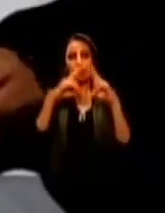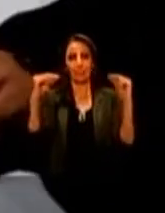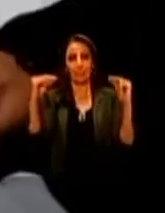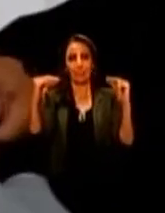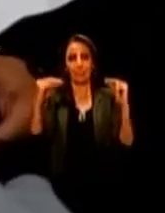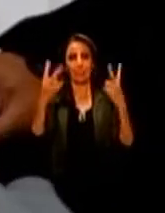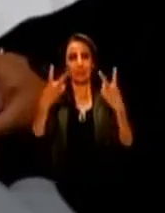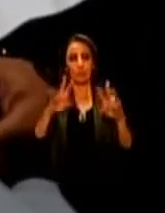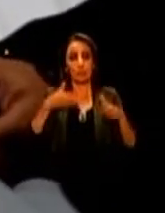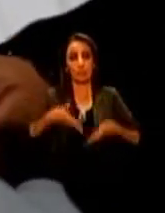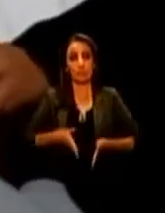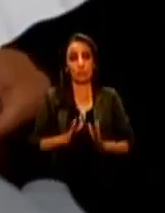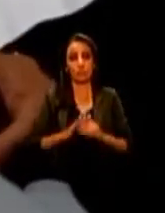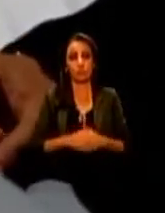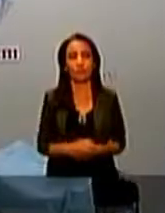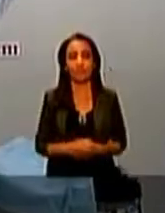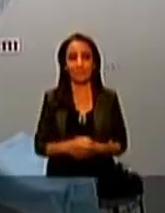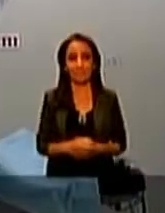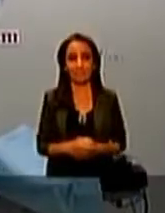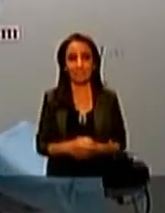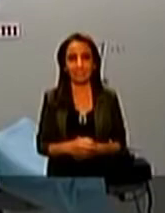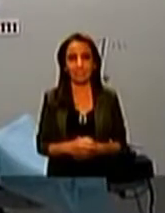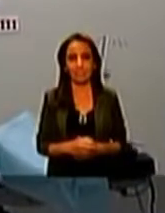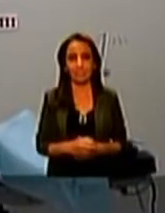Ibarra, en Tena, provincia de Napo.